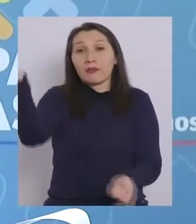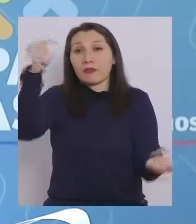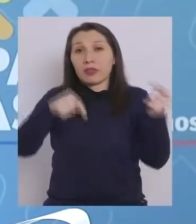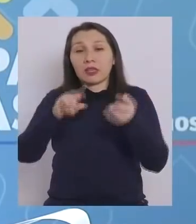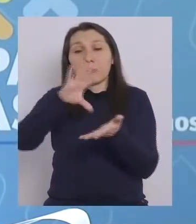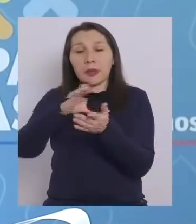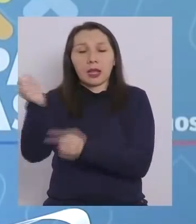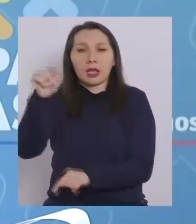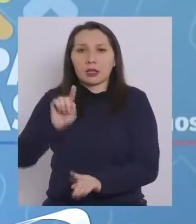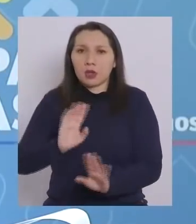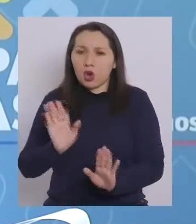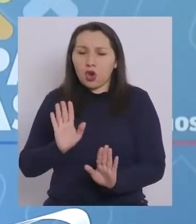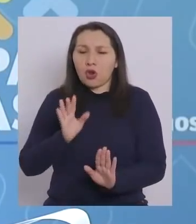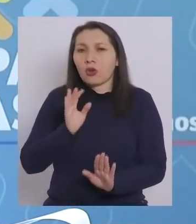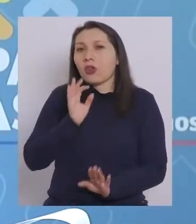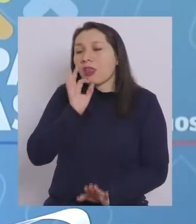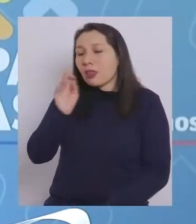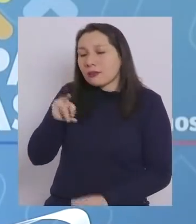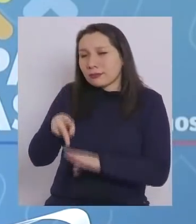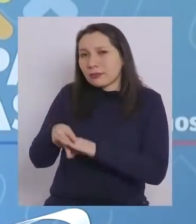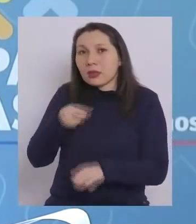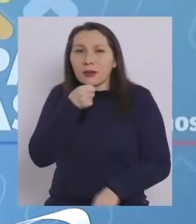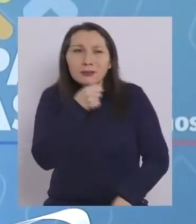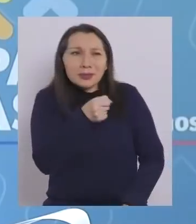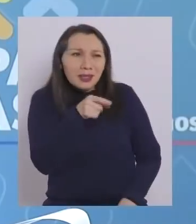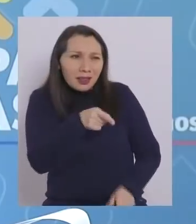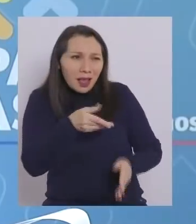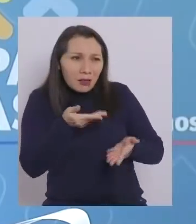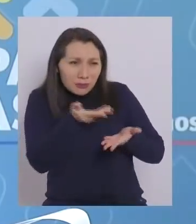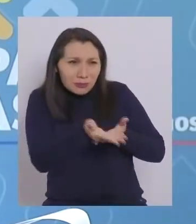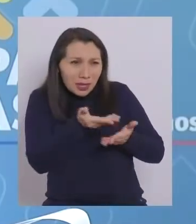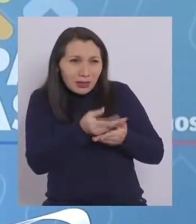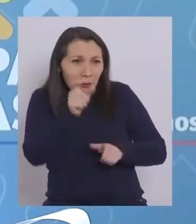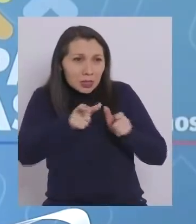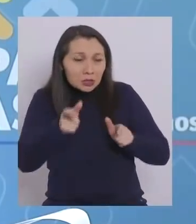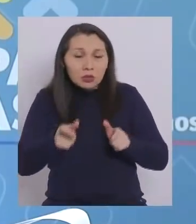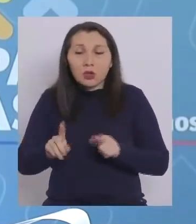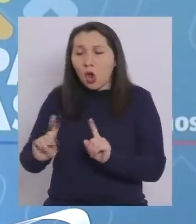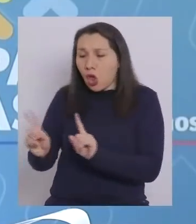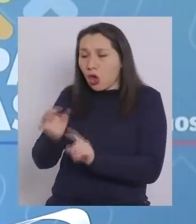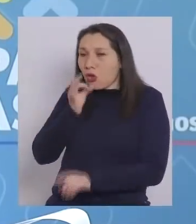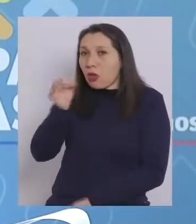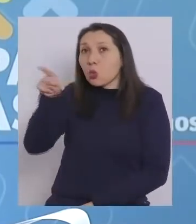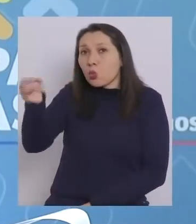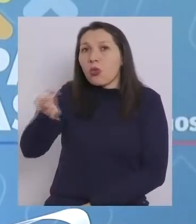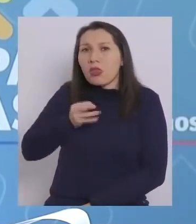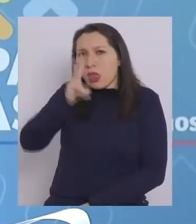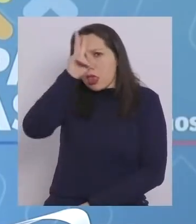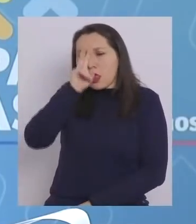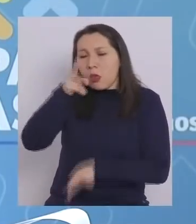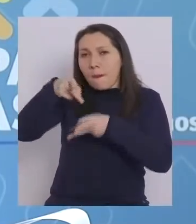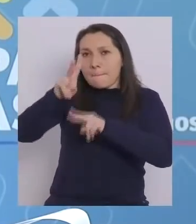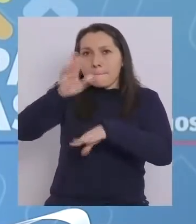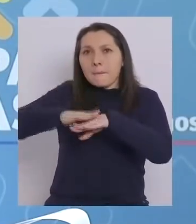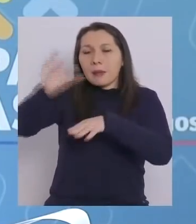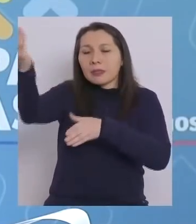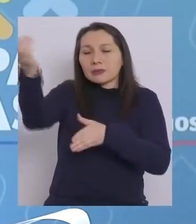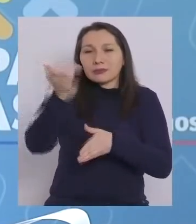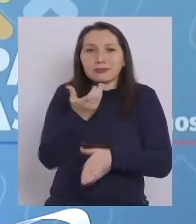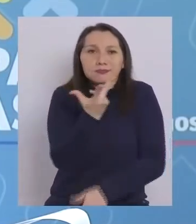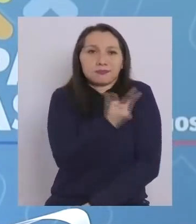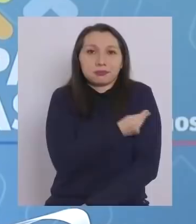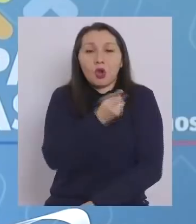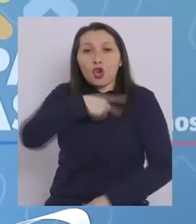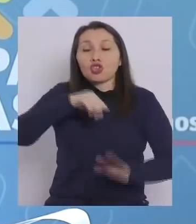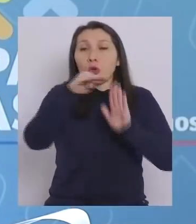obviamente, con la vacunación y que hace la solicitud. Por eso lo digo. Está bien, bien. Usted habló de homologación. Nosotros lanzamos